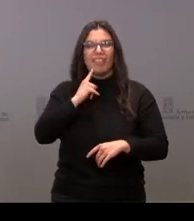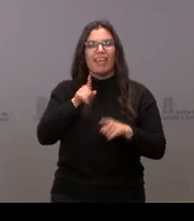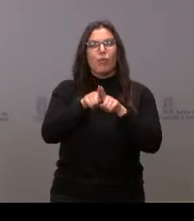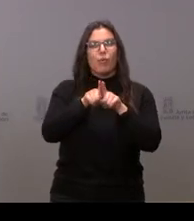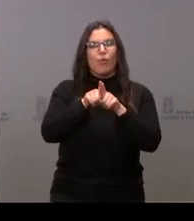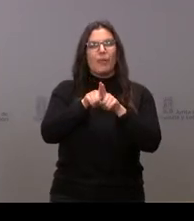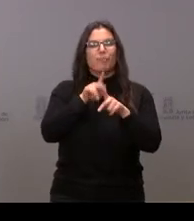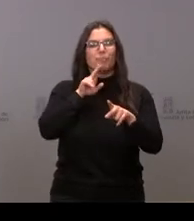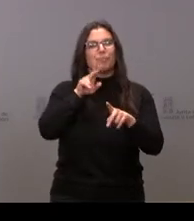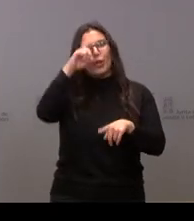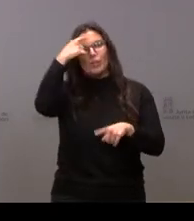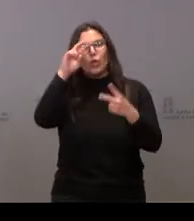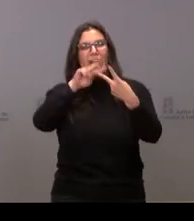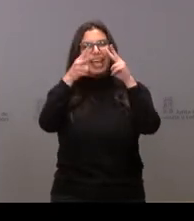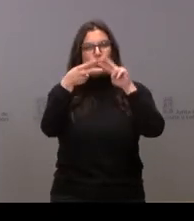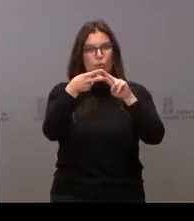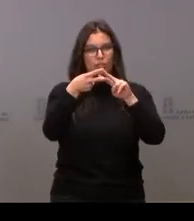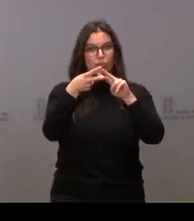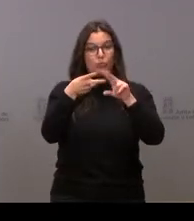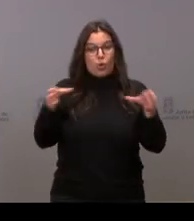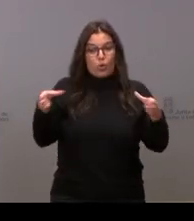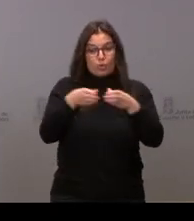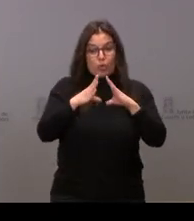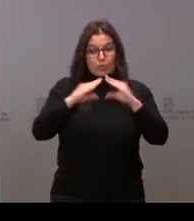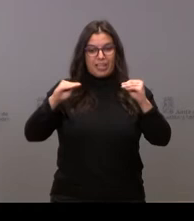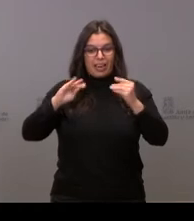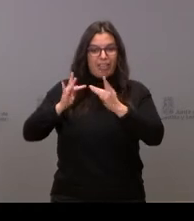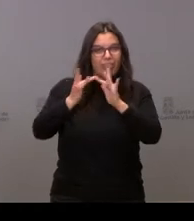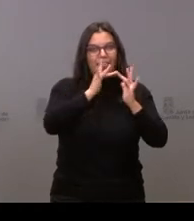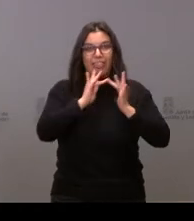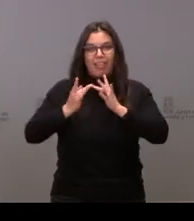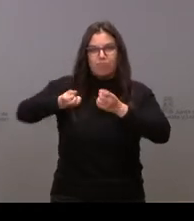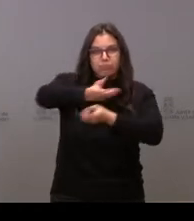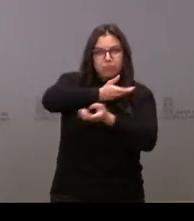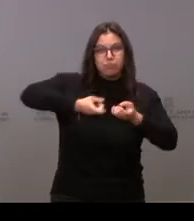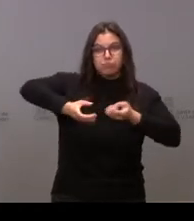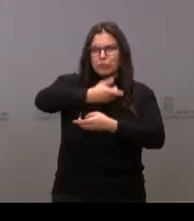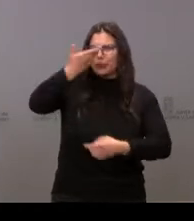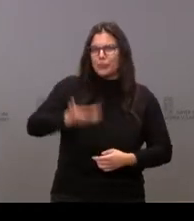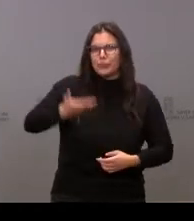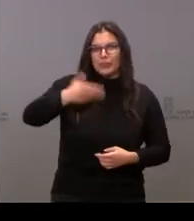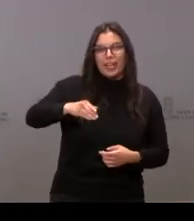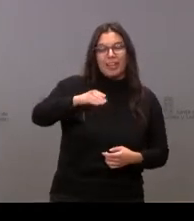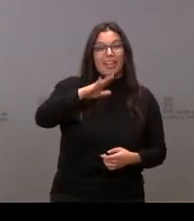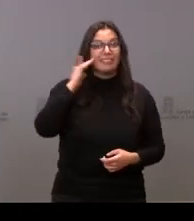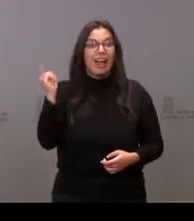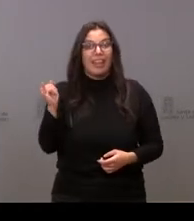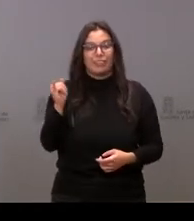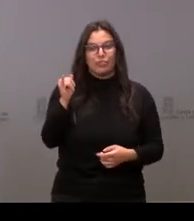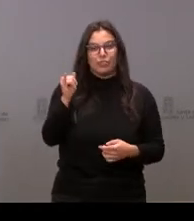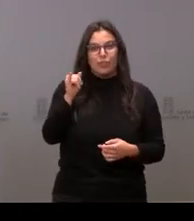El encuentro en la comunidad universitaria es fundamental. El intercambio del talento solo se puede hacer en